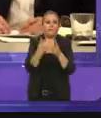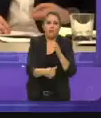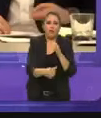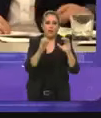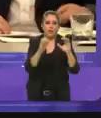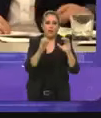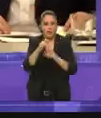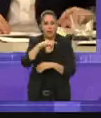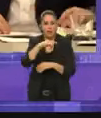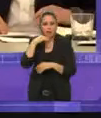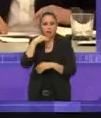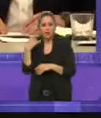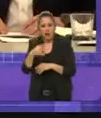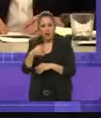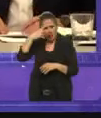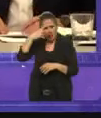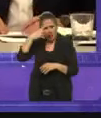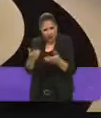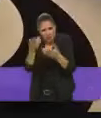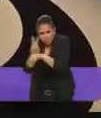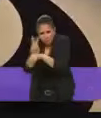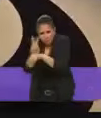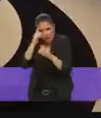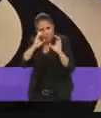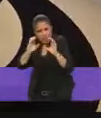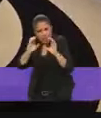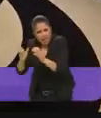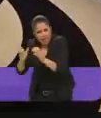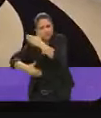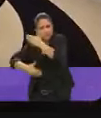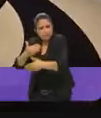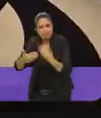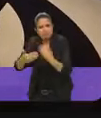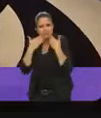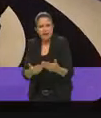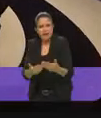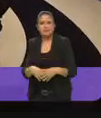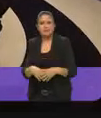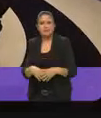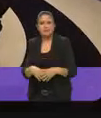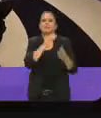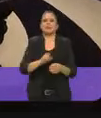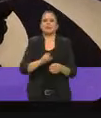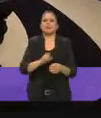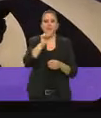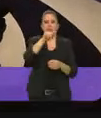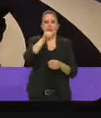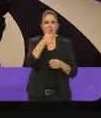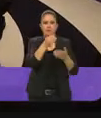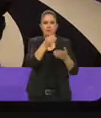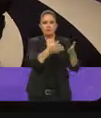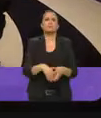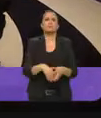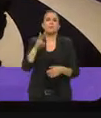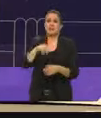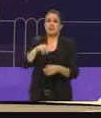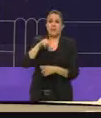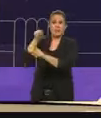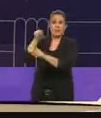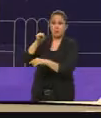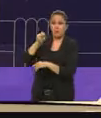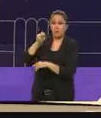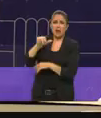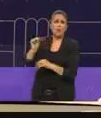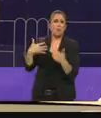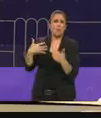los chilangos gracias candidato candidato Santiago Tawada el gobierno Morena no entiende economía en mi gobierno el fomento al